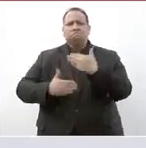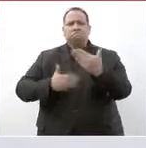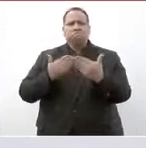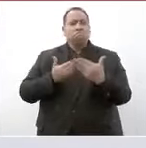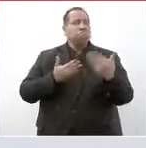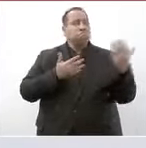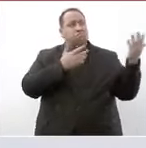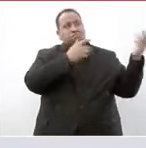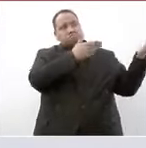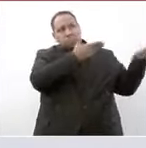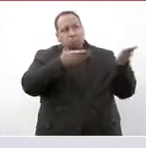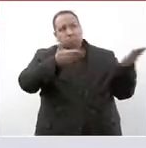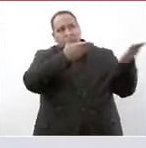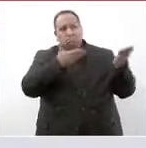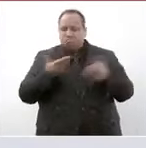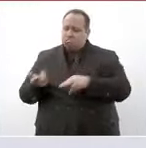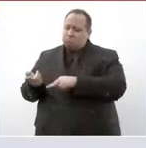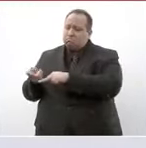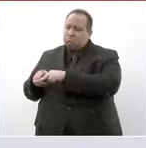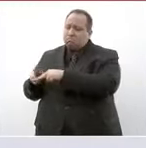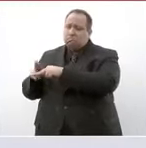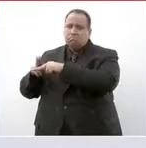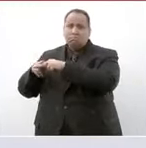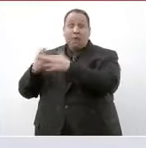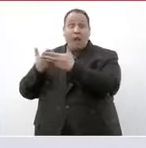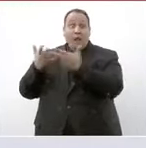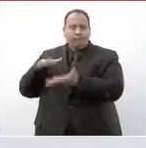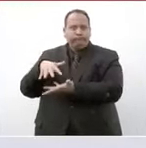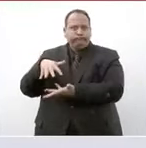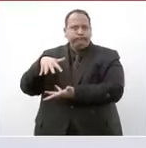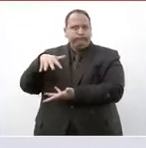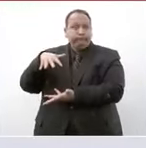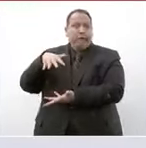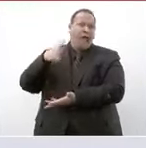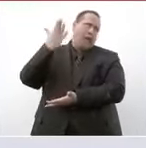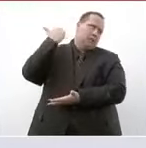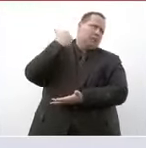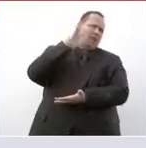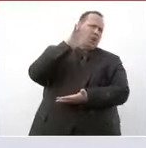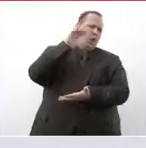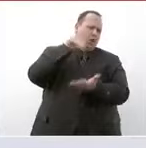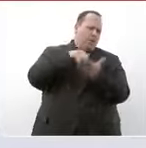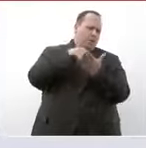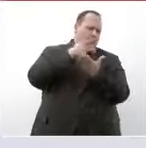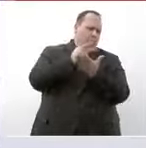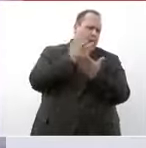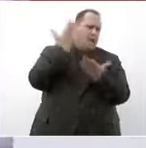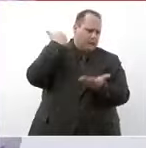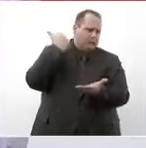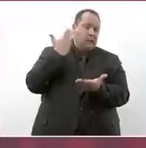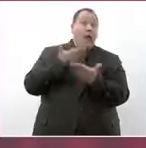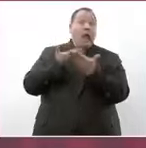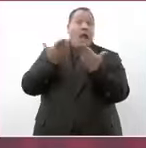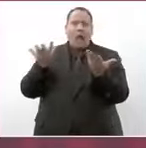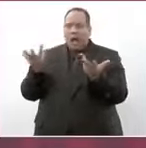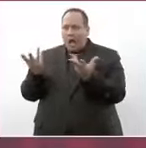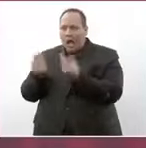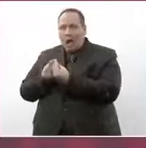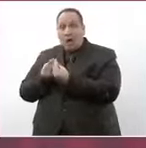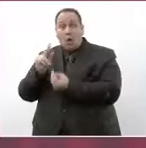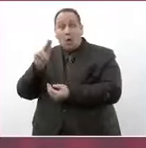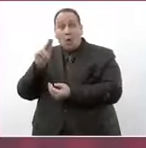incrementando y ahora ese fideicomiso de 50 mil millones ya tiene